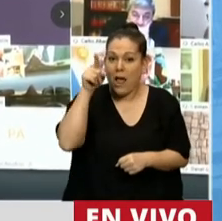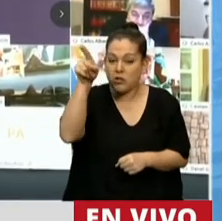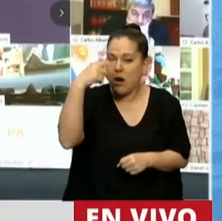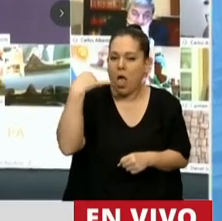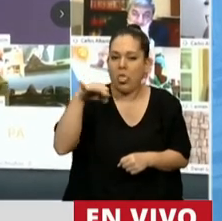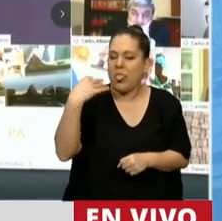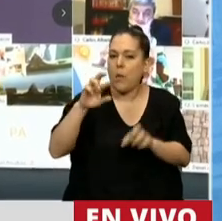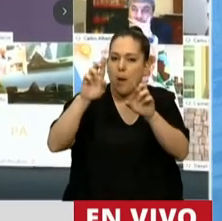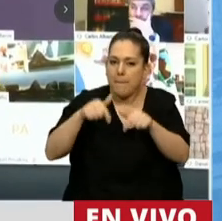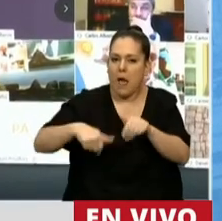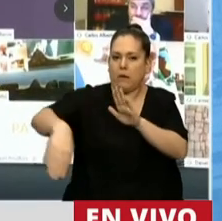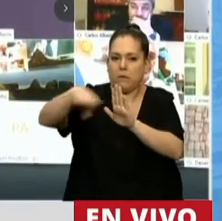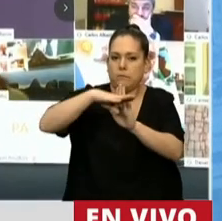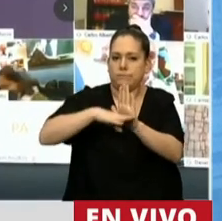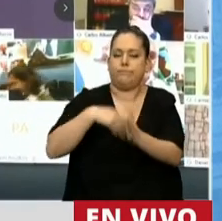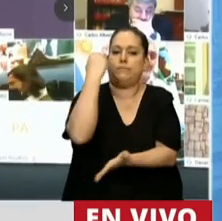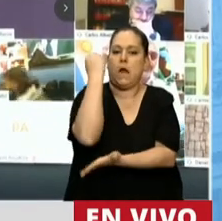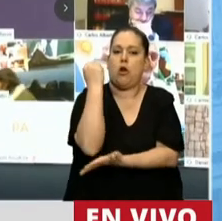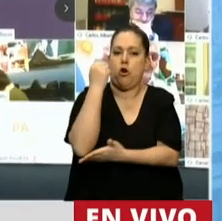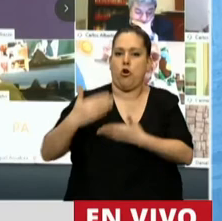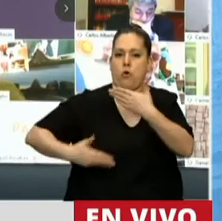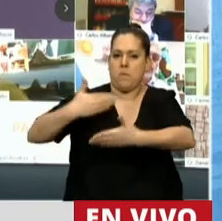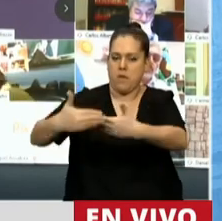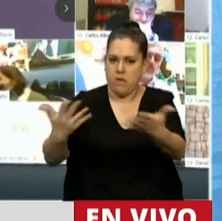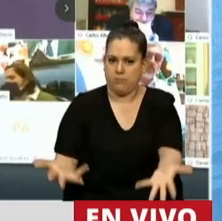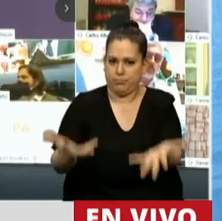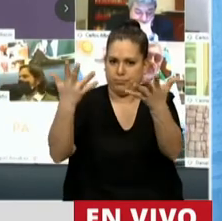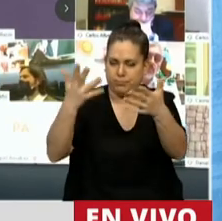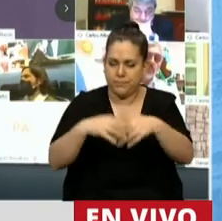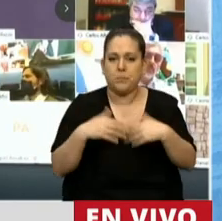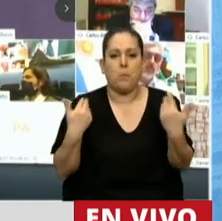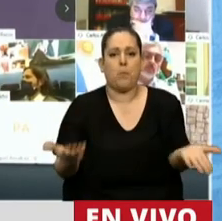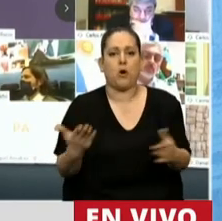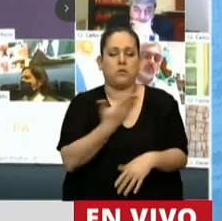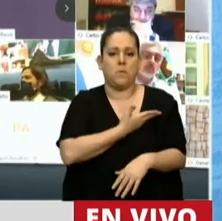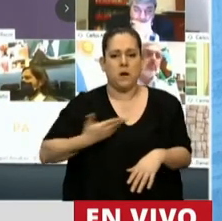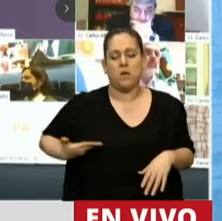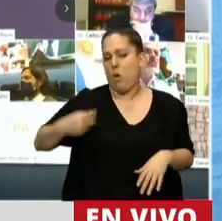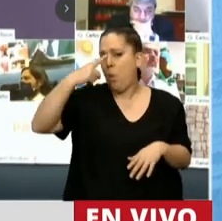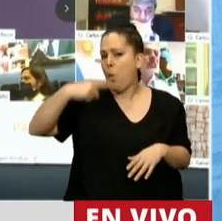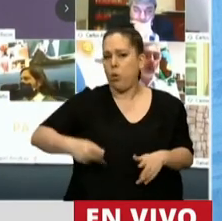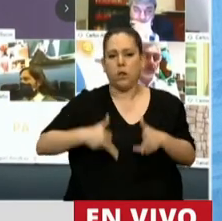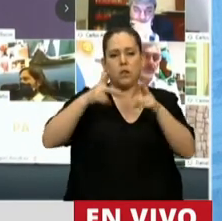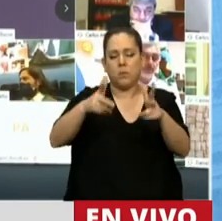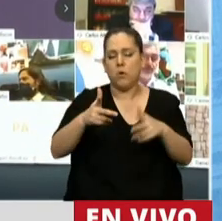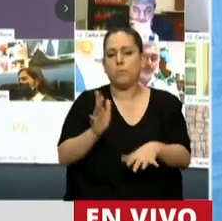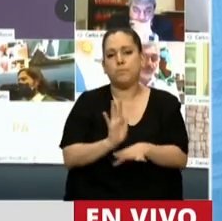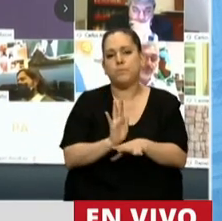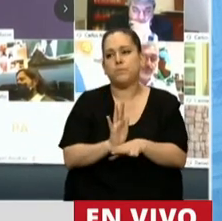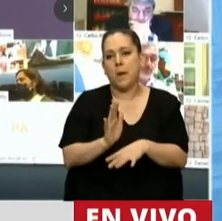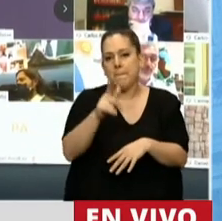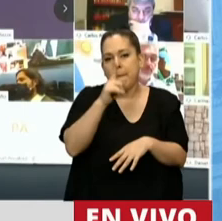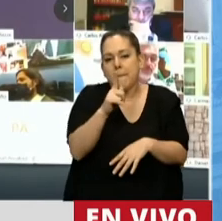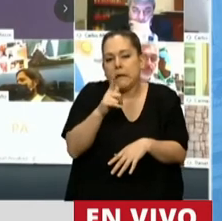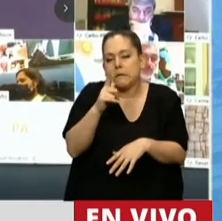de acción en ese sentido al país. Por eso, señor Presidente, para terminar, digo, me parece un error de